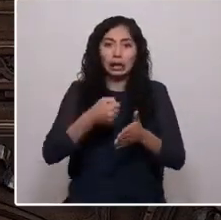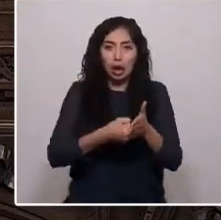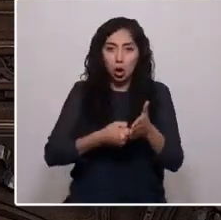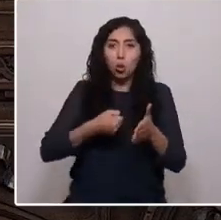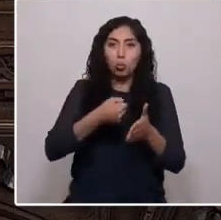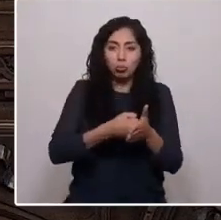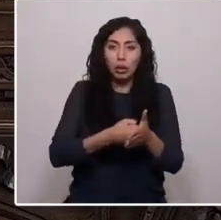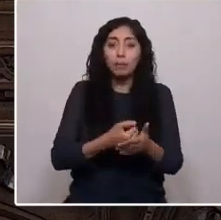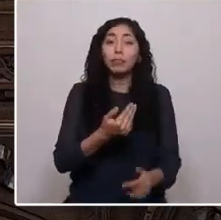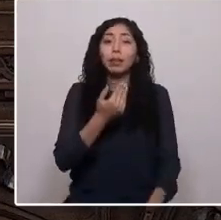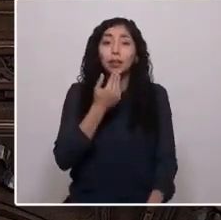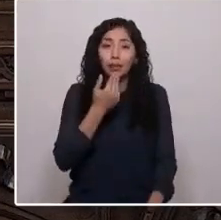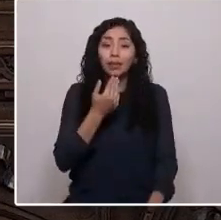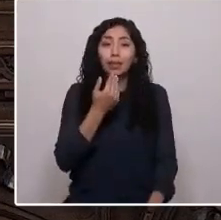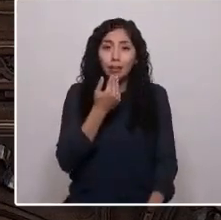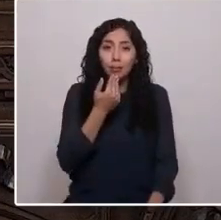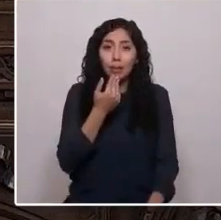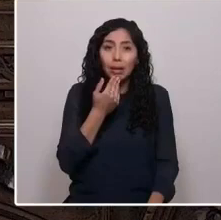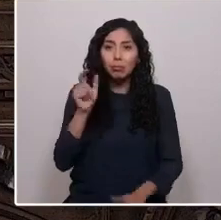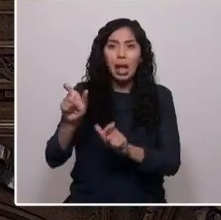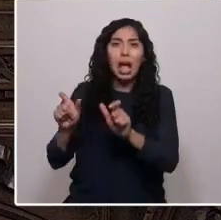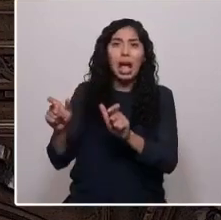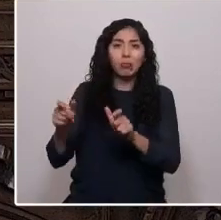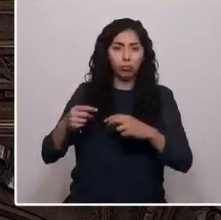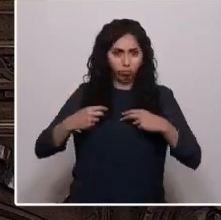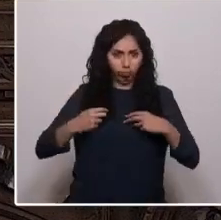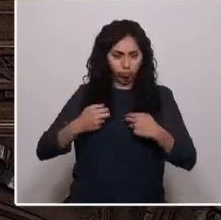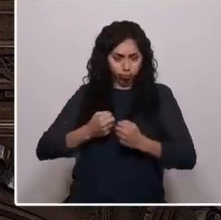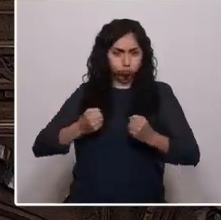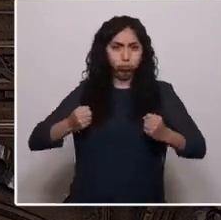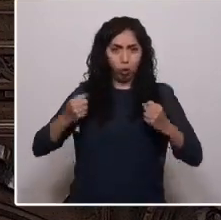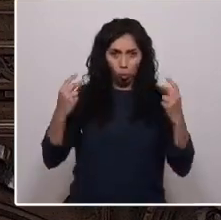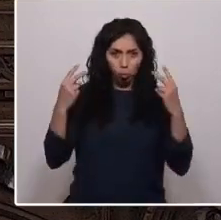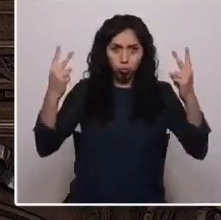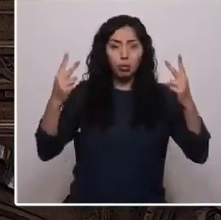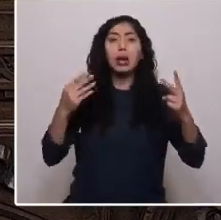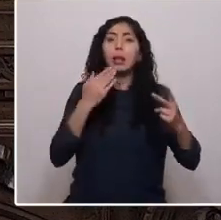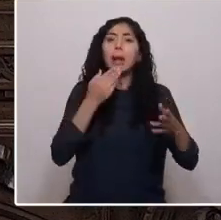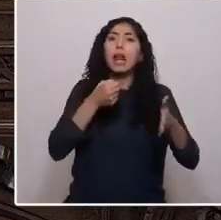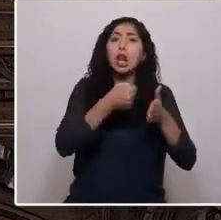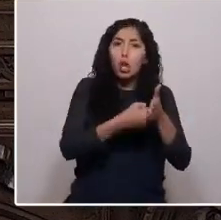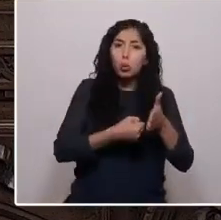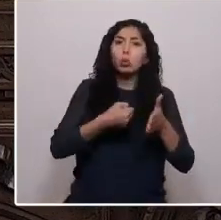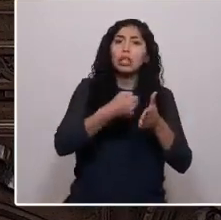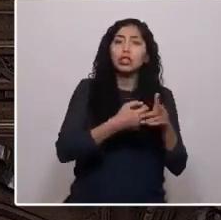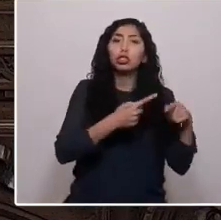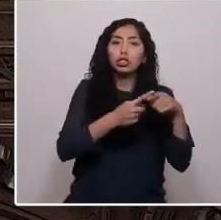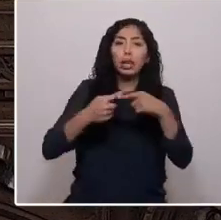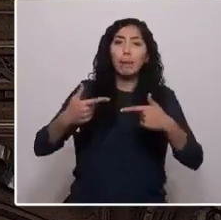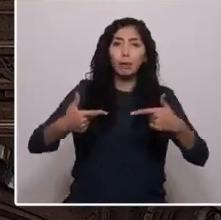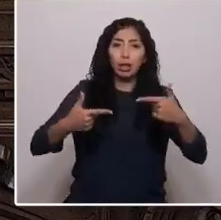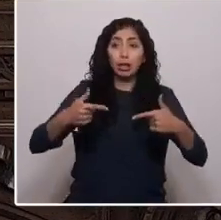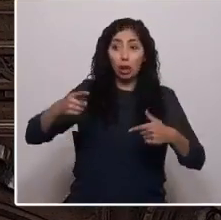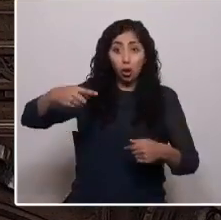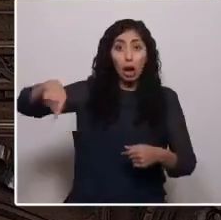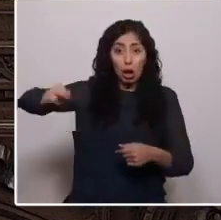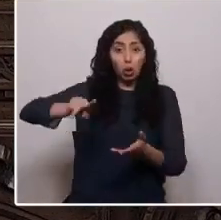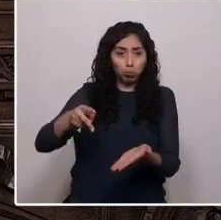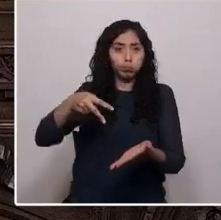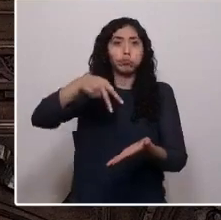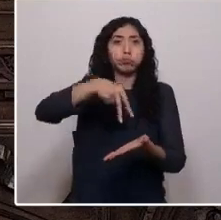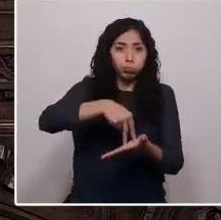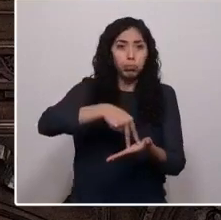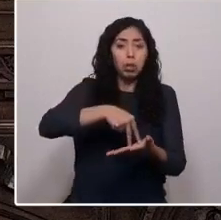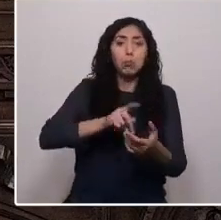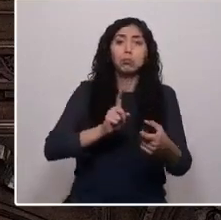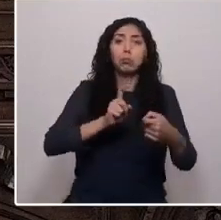también nuestros huachafes que se atrevieron a dar la lucha social y política, quienes ejercen cargos políticos o administrativos